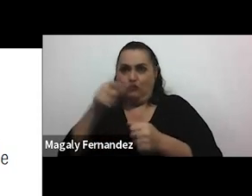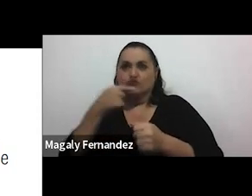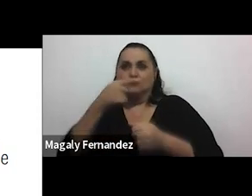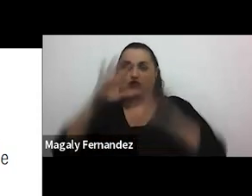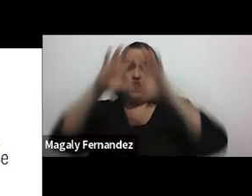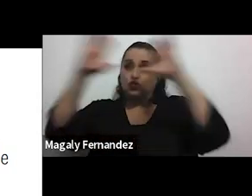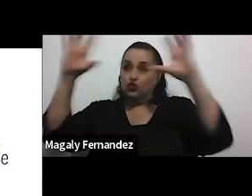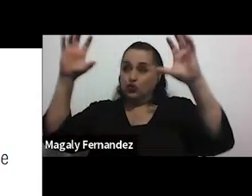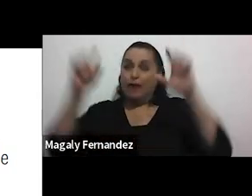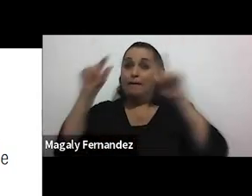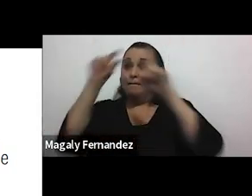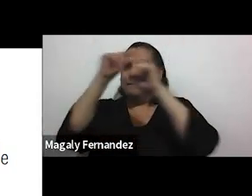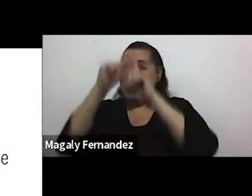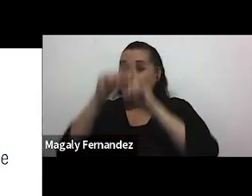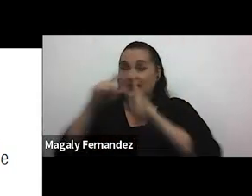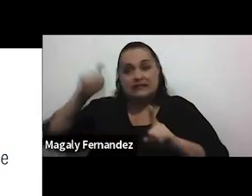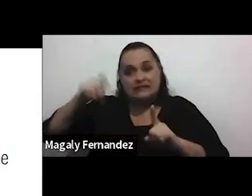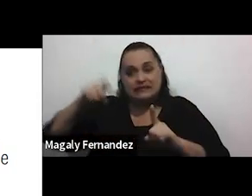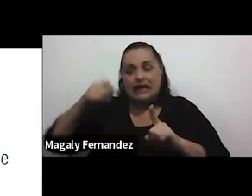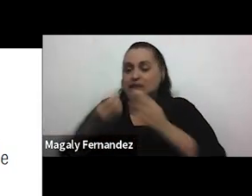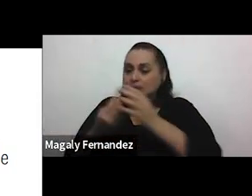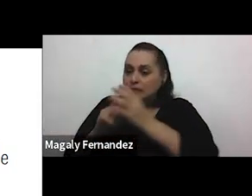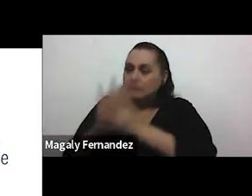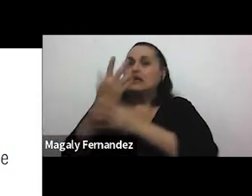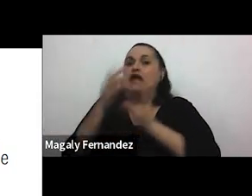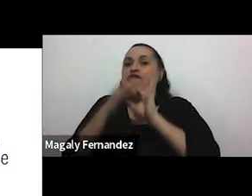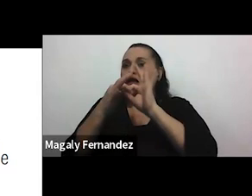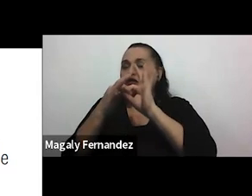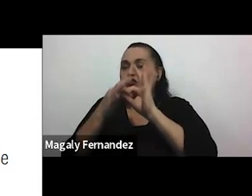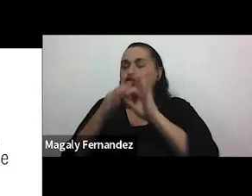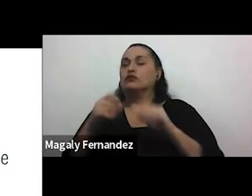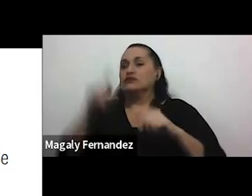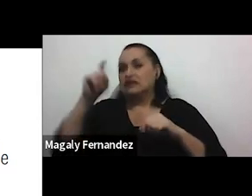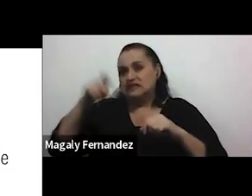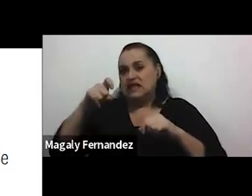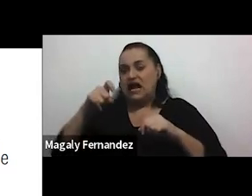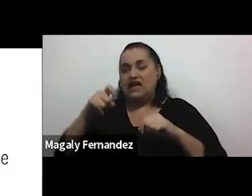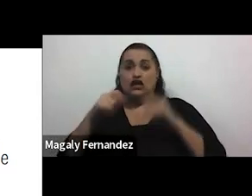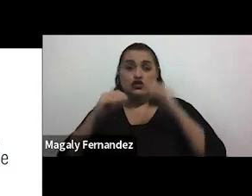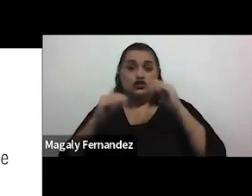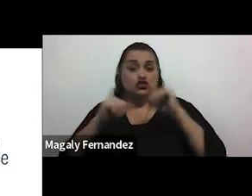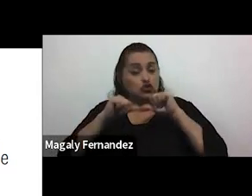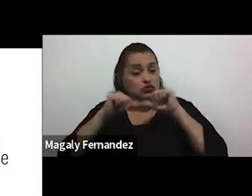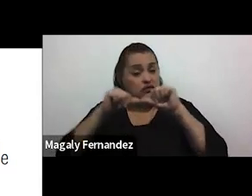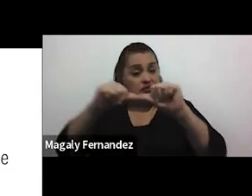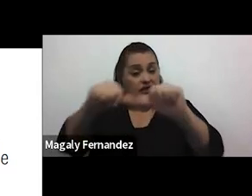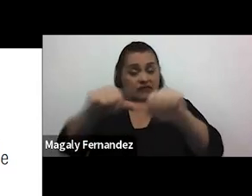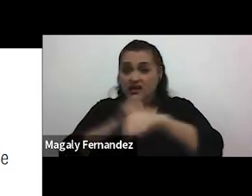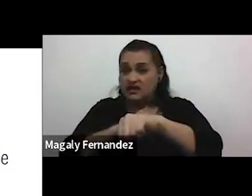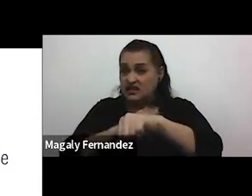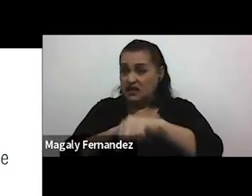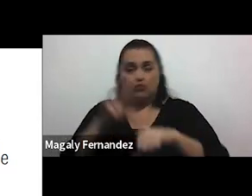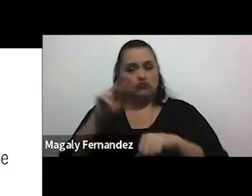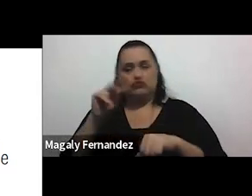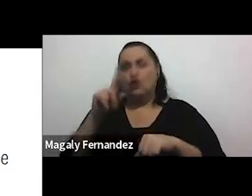son necesarias para crear una relación de pareja saludable el amor no es sostenible en el tiempo en el sentido de que amerita